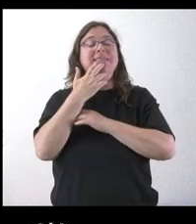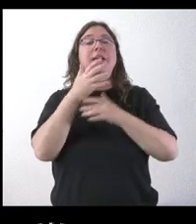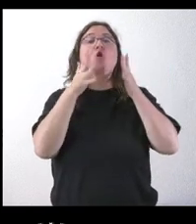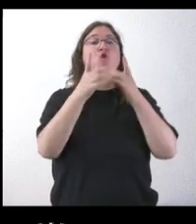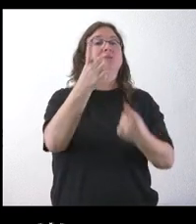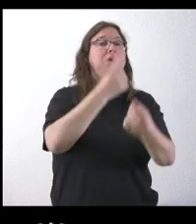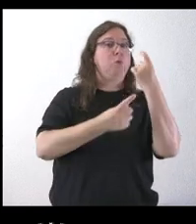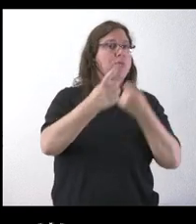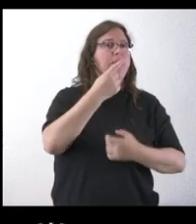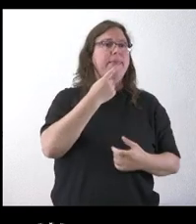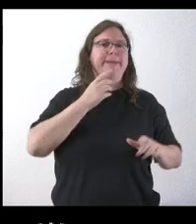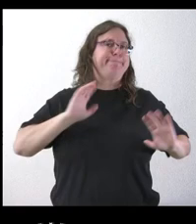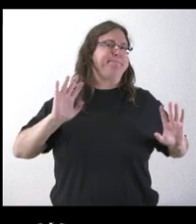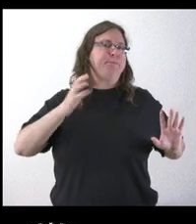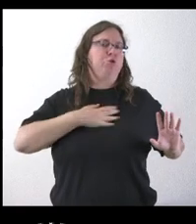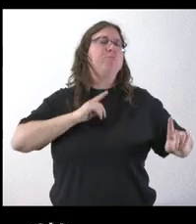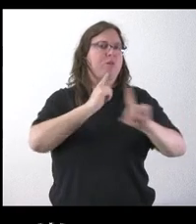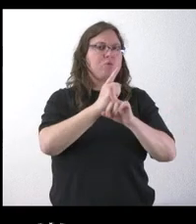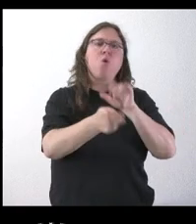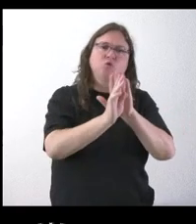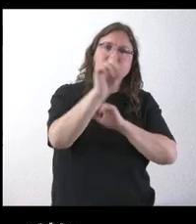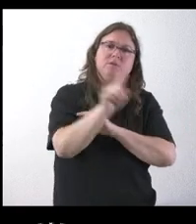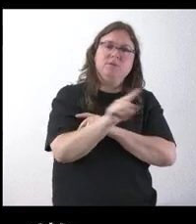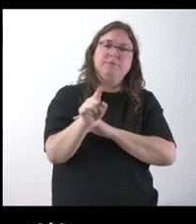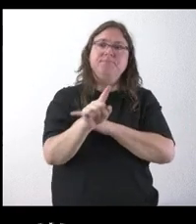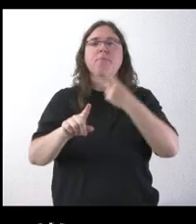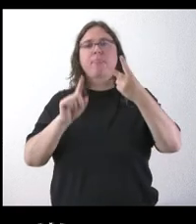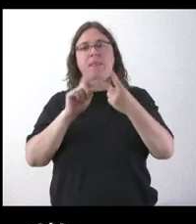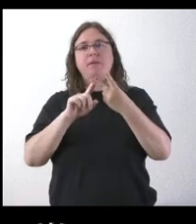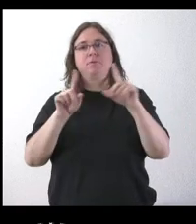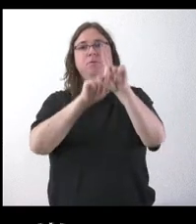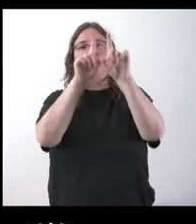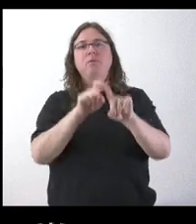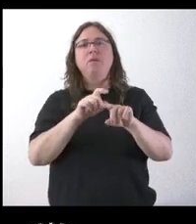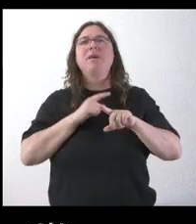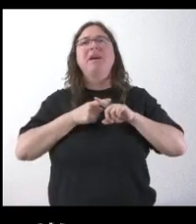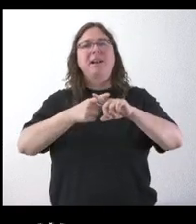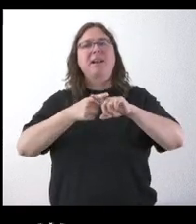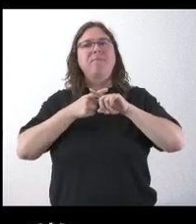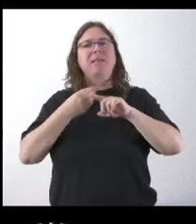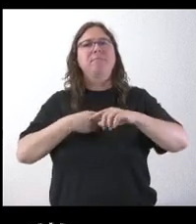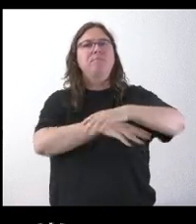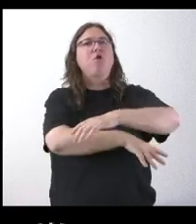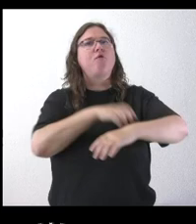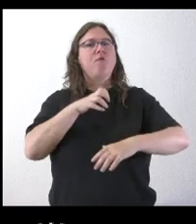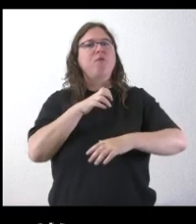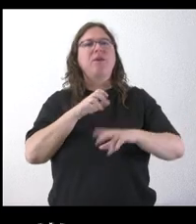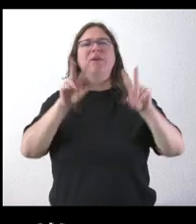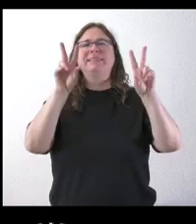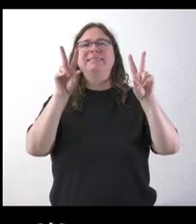dijera que no es viable el recurso. Y luego le quiero preguntar también en el reparto que ha hecho de este fondo la variable